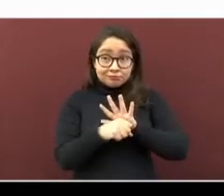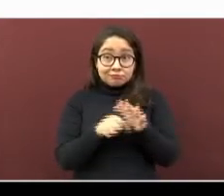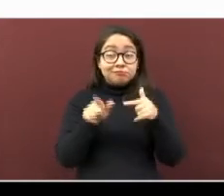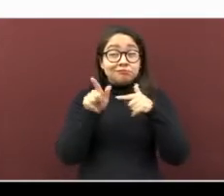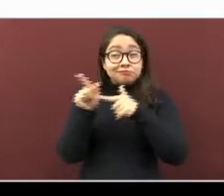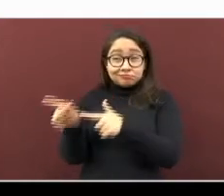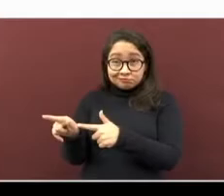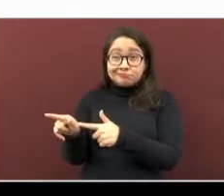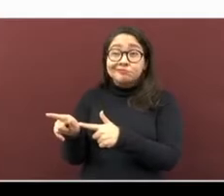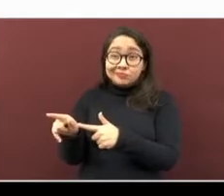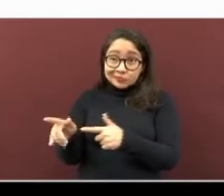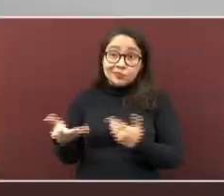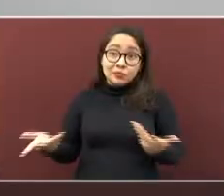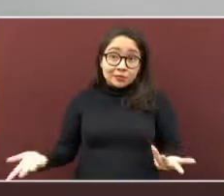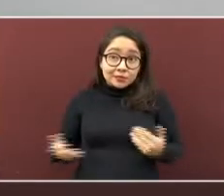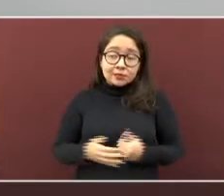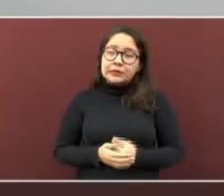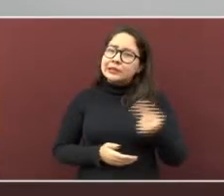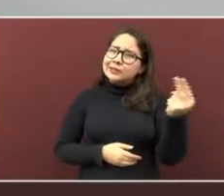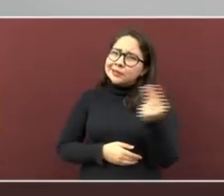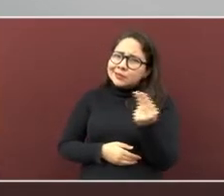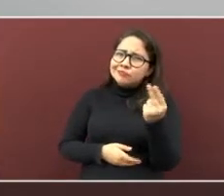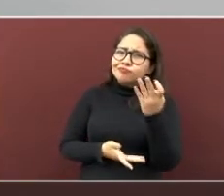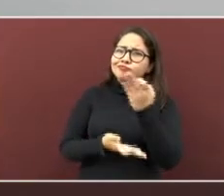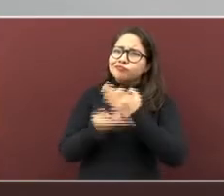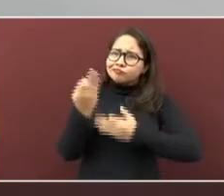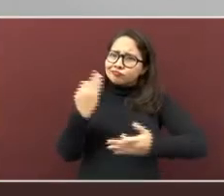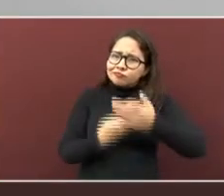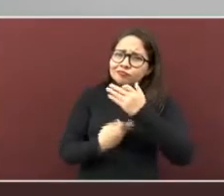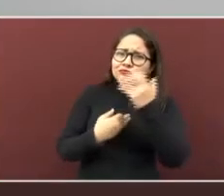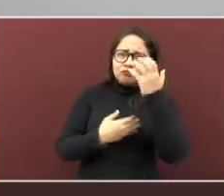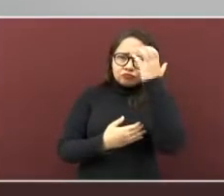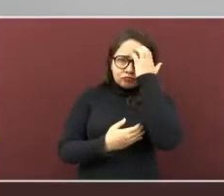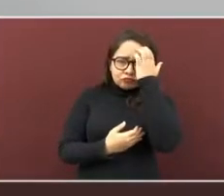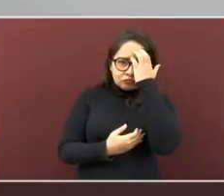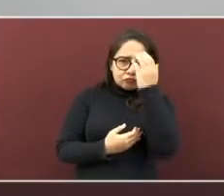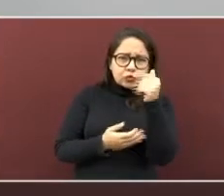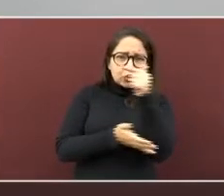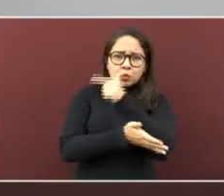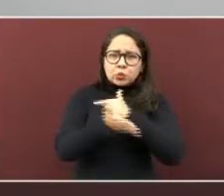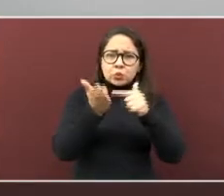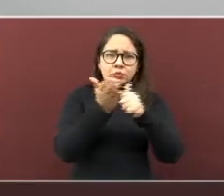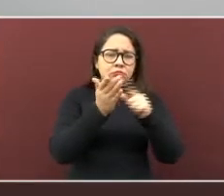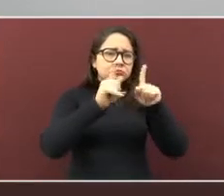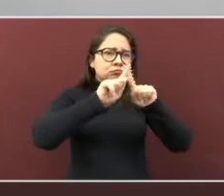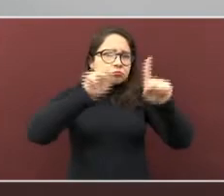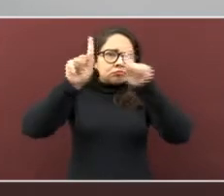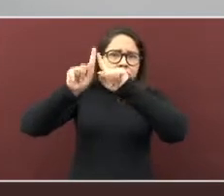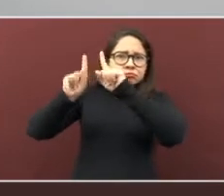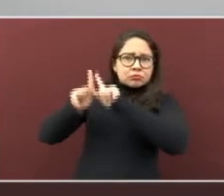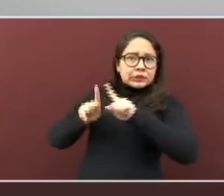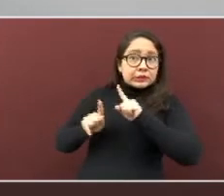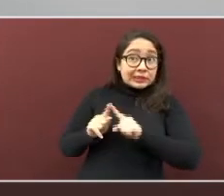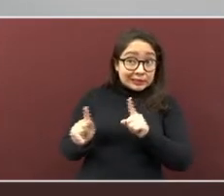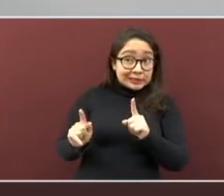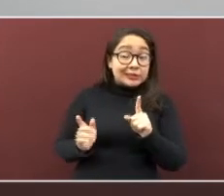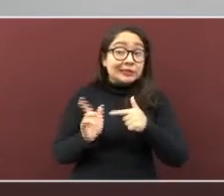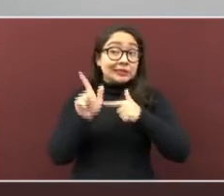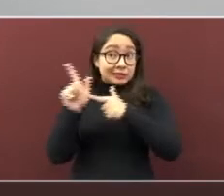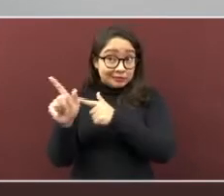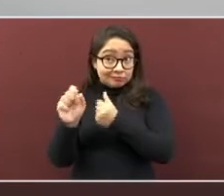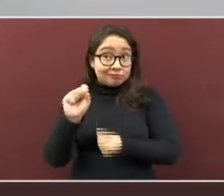presente. Así que es necesario que conozcan los municipios en donde la transmisión